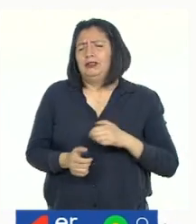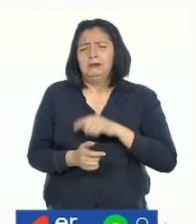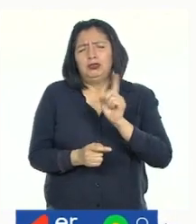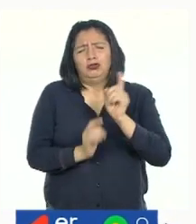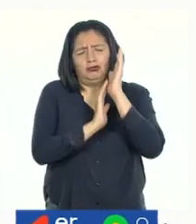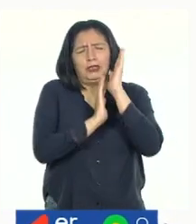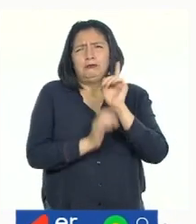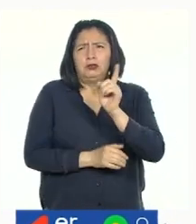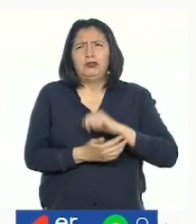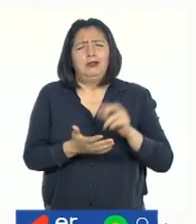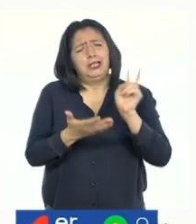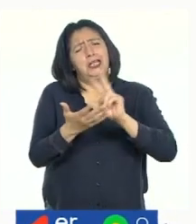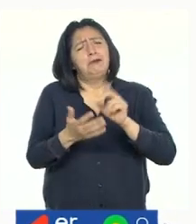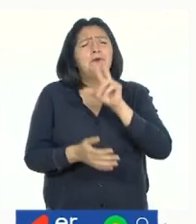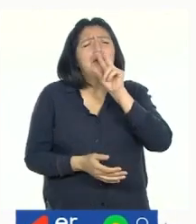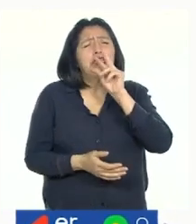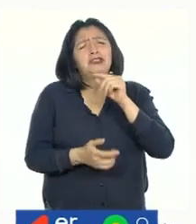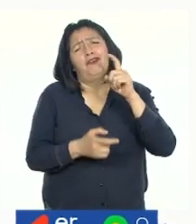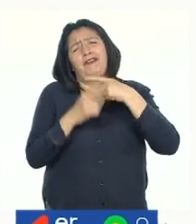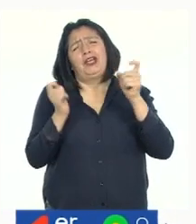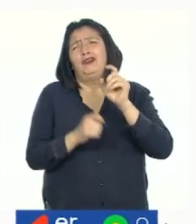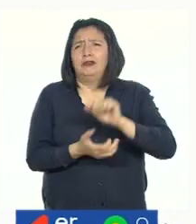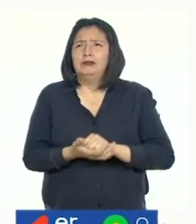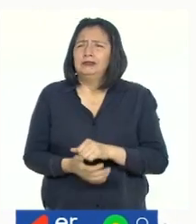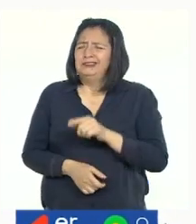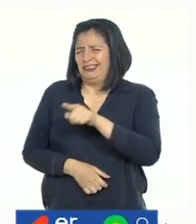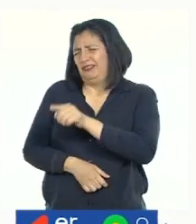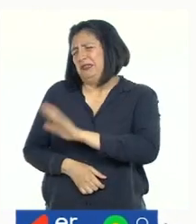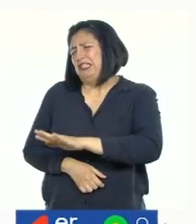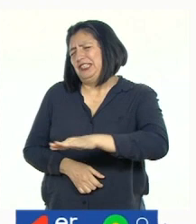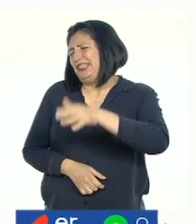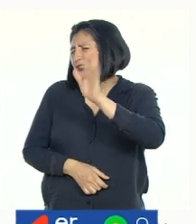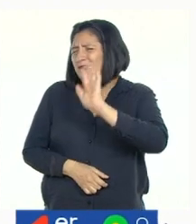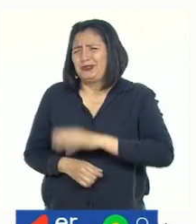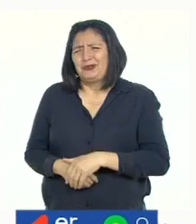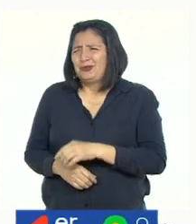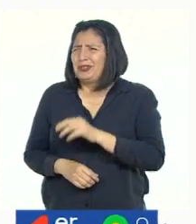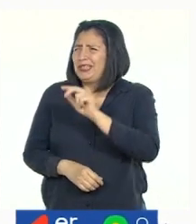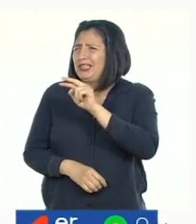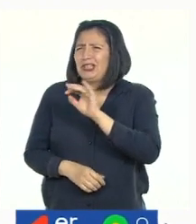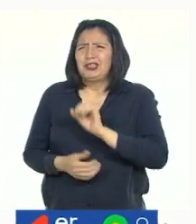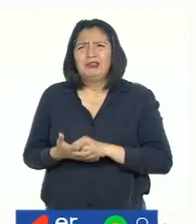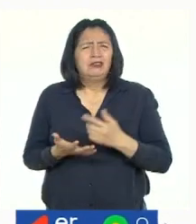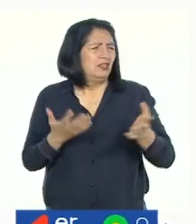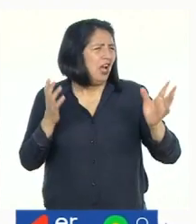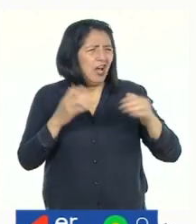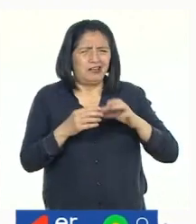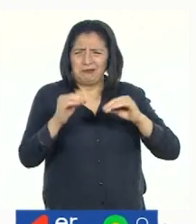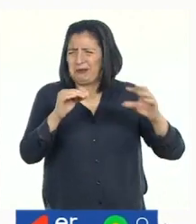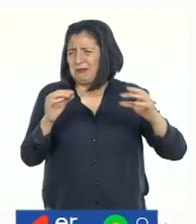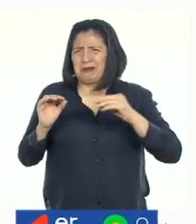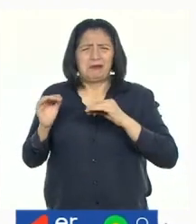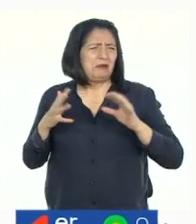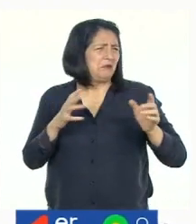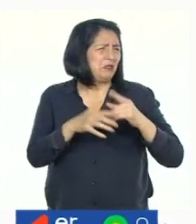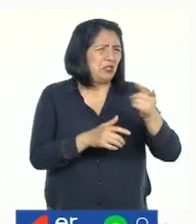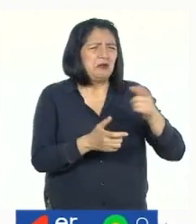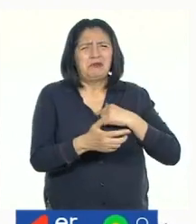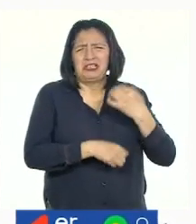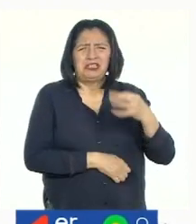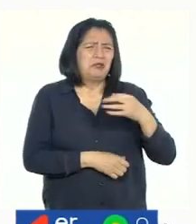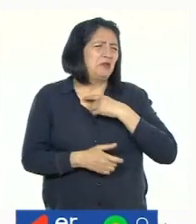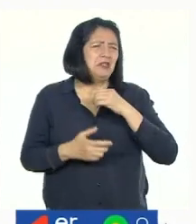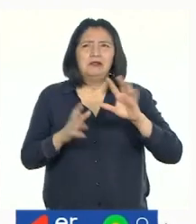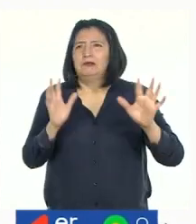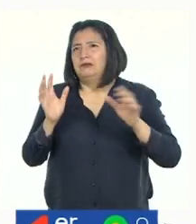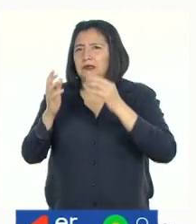no puedo dormir. Leamos el patito feo. Ese es para niños chicos, Nico. Porque siempre leemos el cuento favorito de